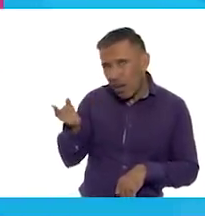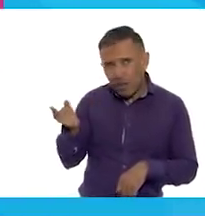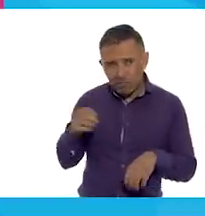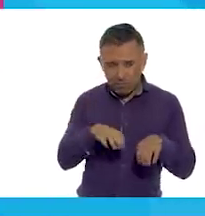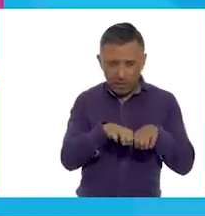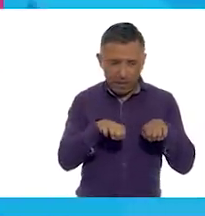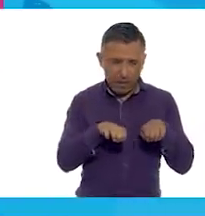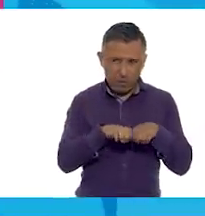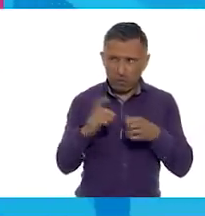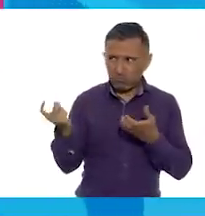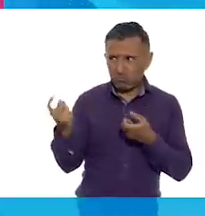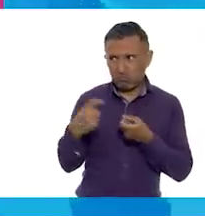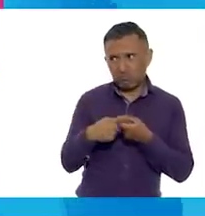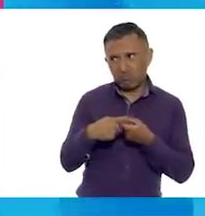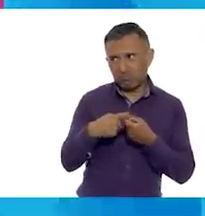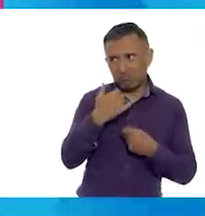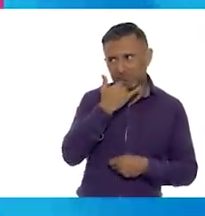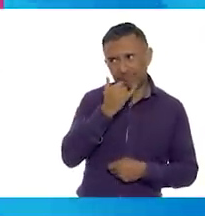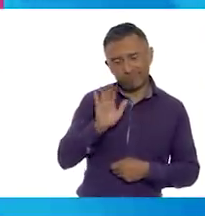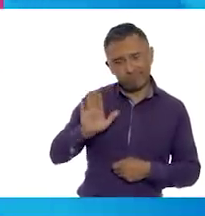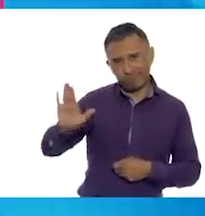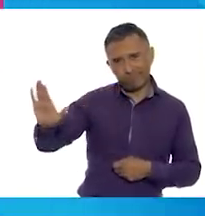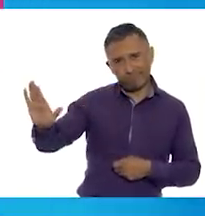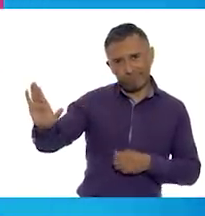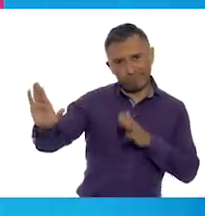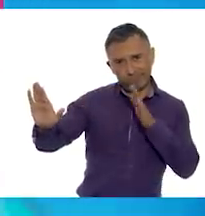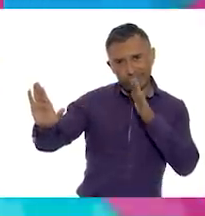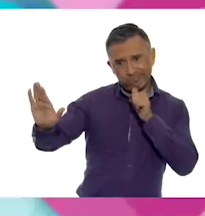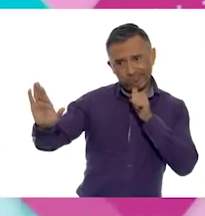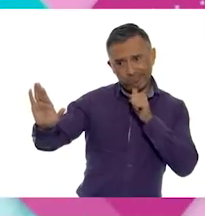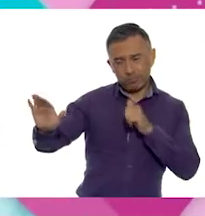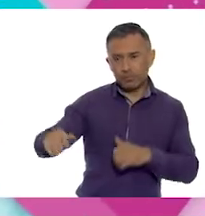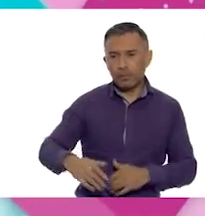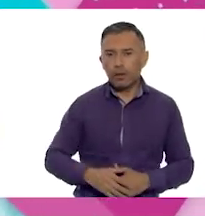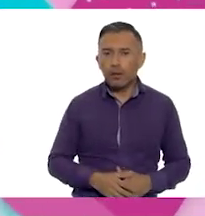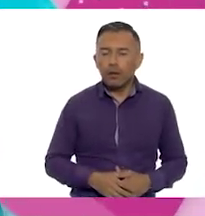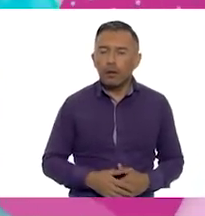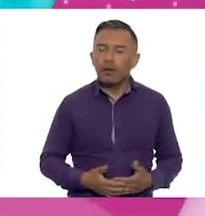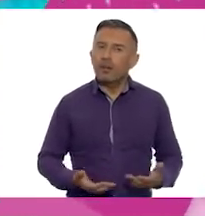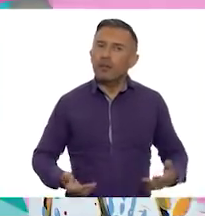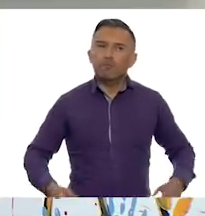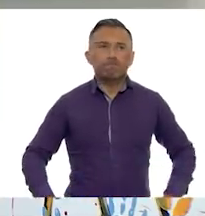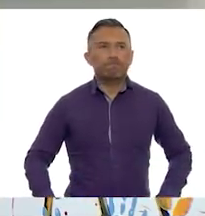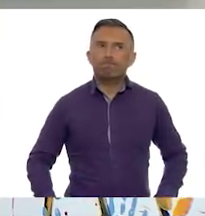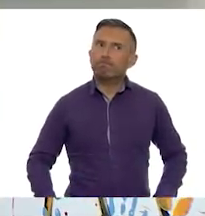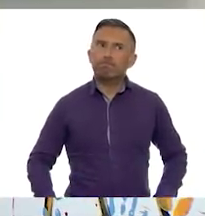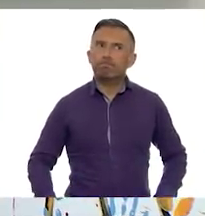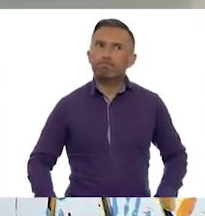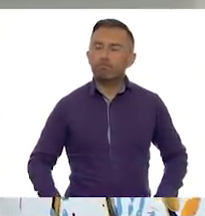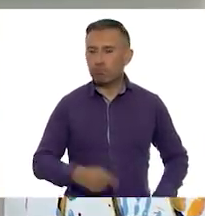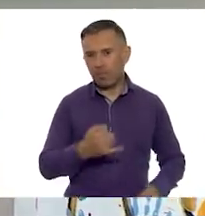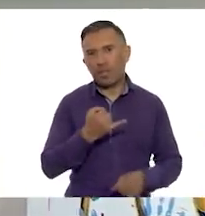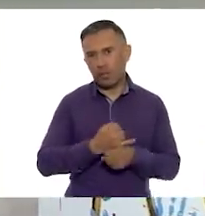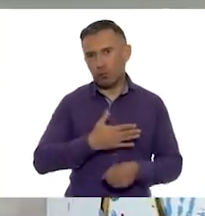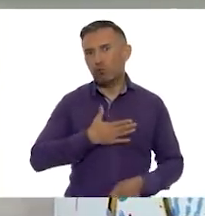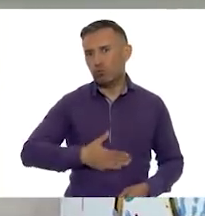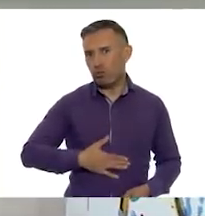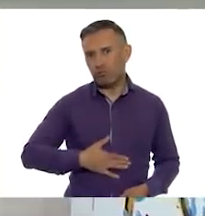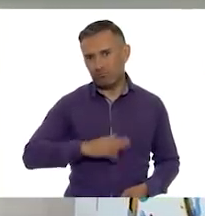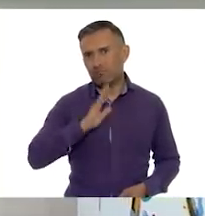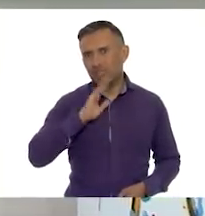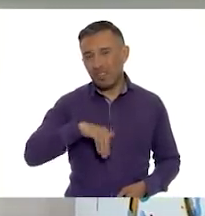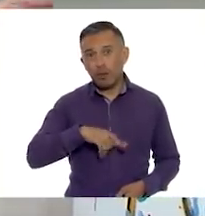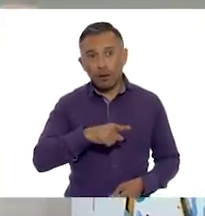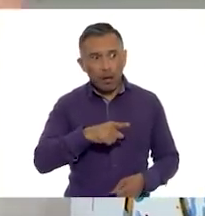¡Ay! No, maestra. La verdad, yo pienso que es muy injusto. ¿Que sus compañeros no